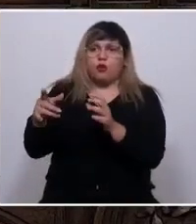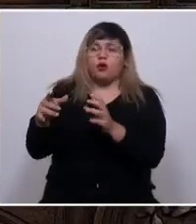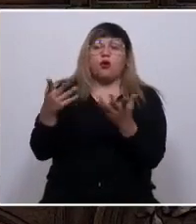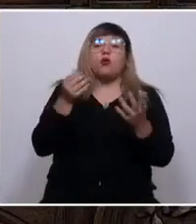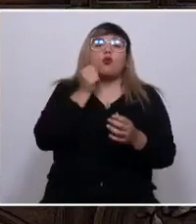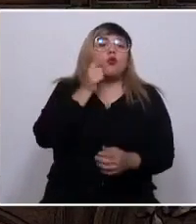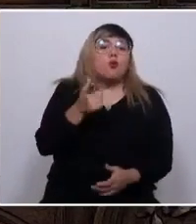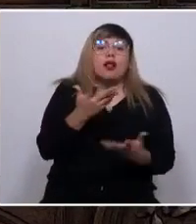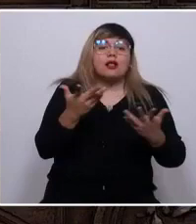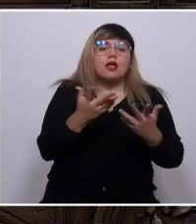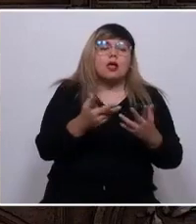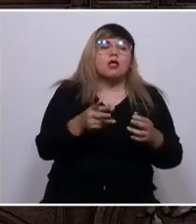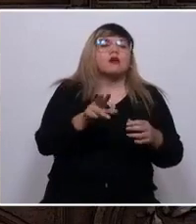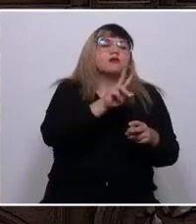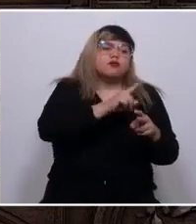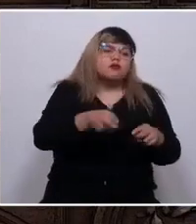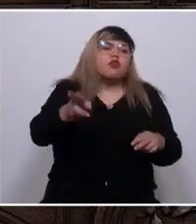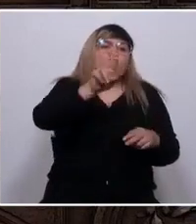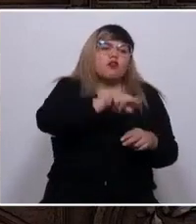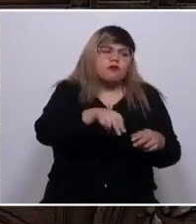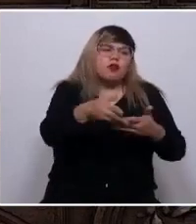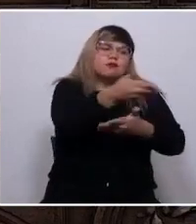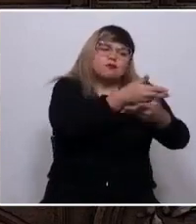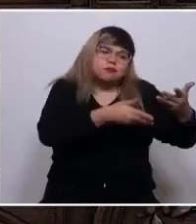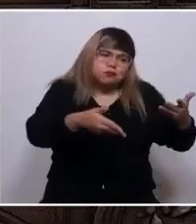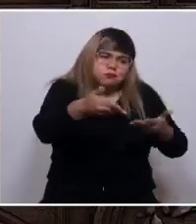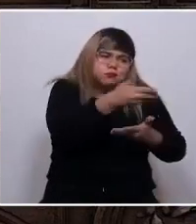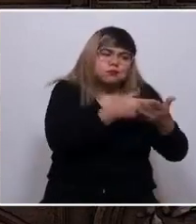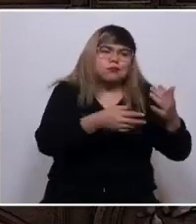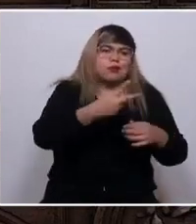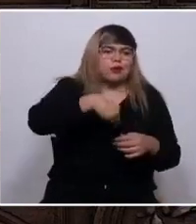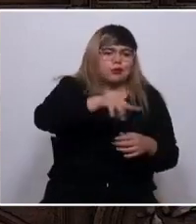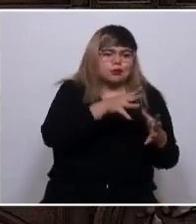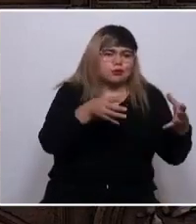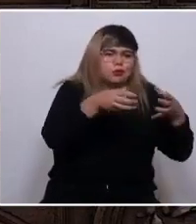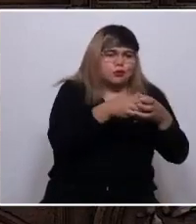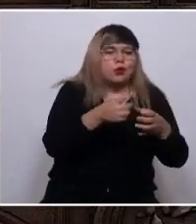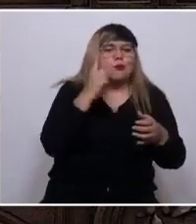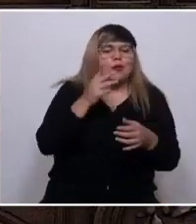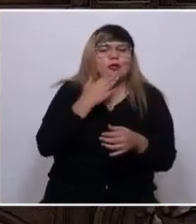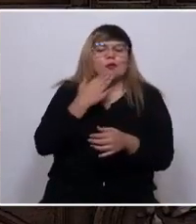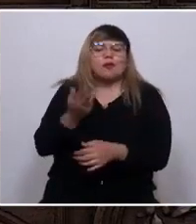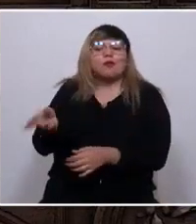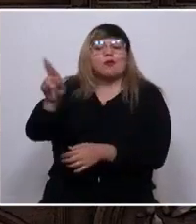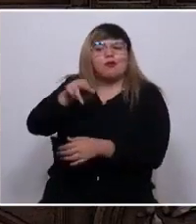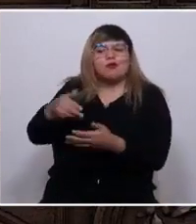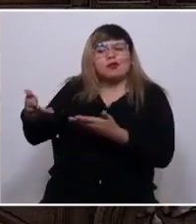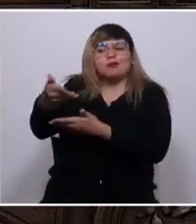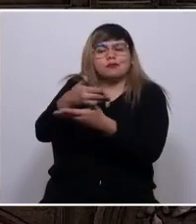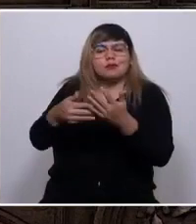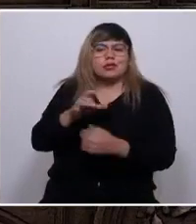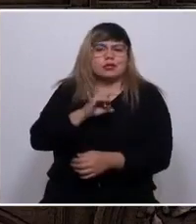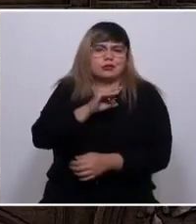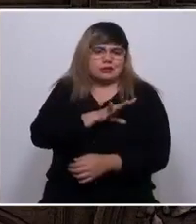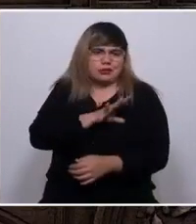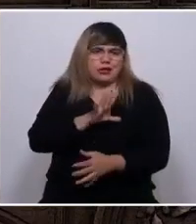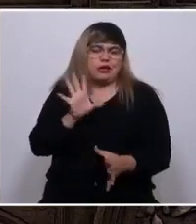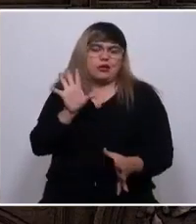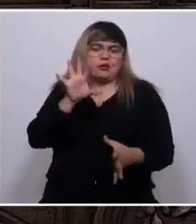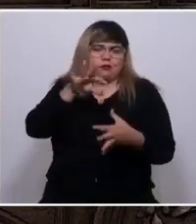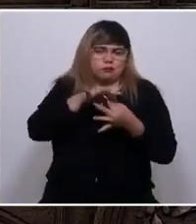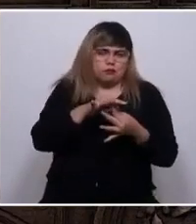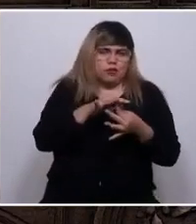el de la reconciliación. La reconciliación entre nosotros, pero también la reconciliación de Chile con su alma. Alma